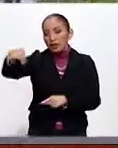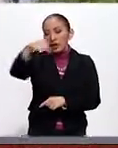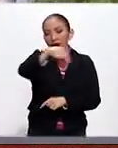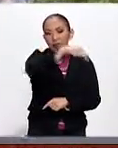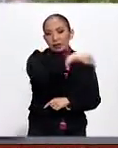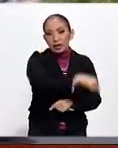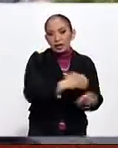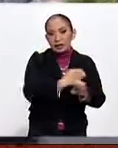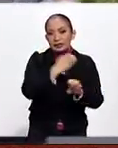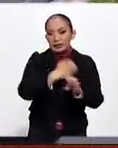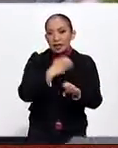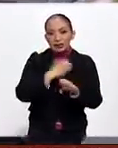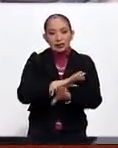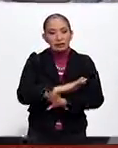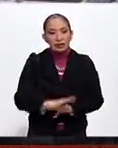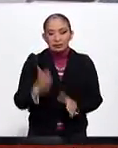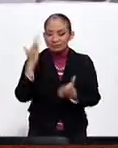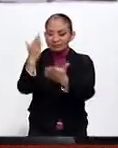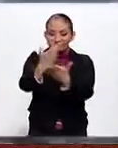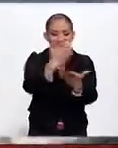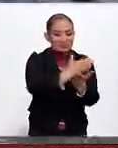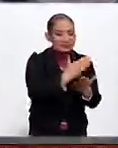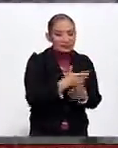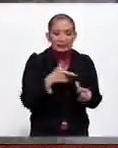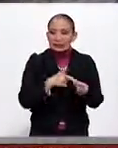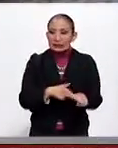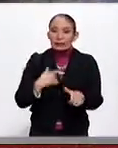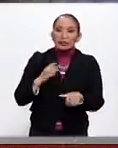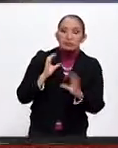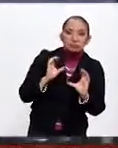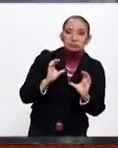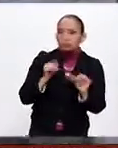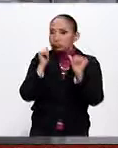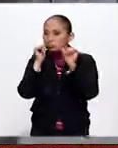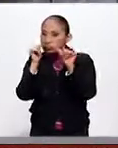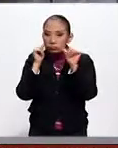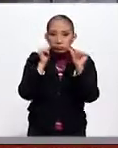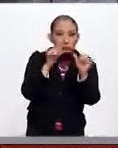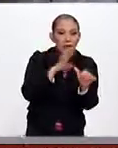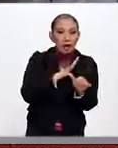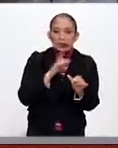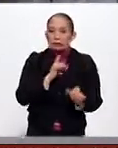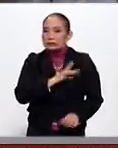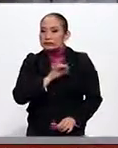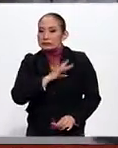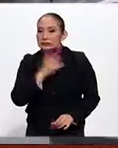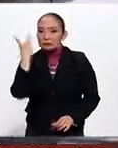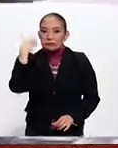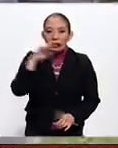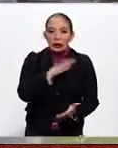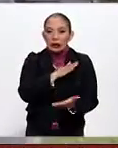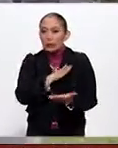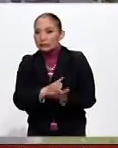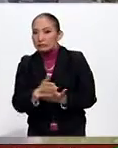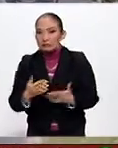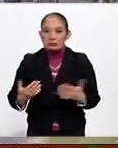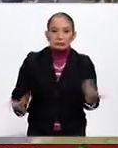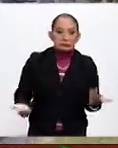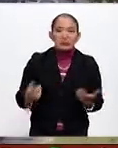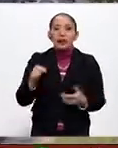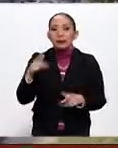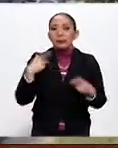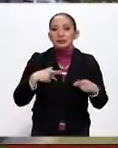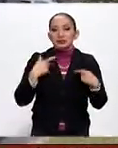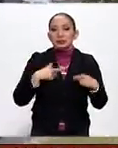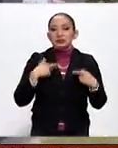del estado donde se encuentra bloqueado, se mantienen en alerta, hay un temor de viajar, las